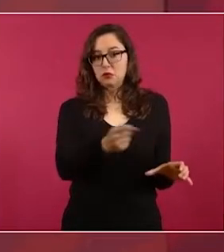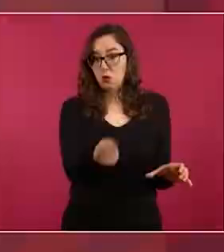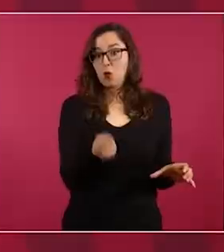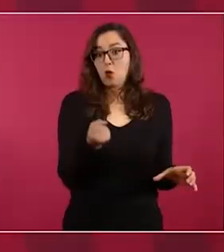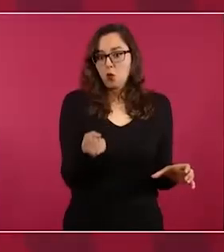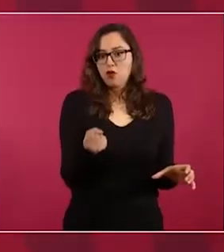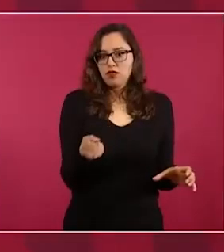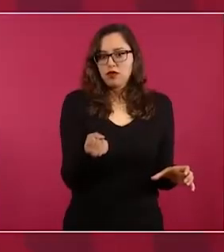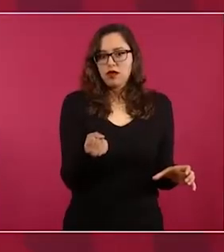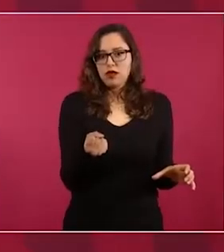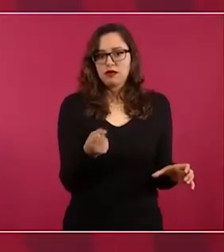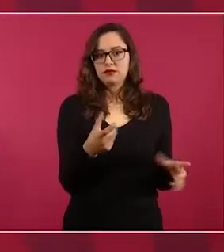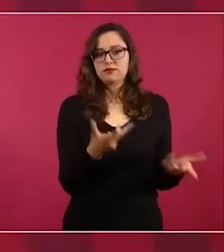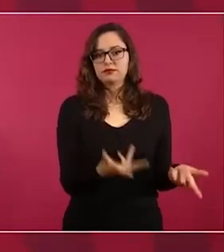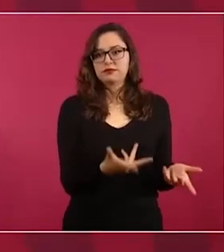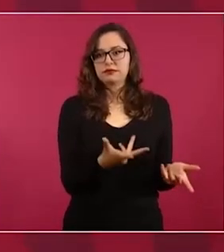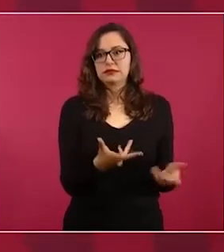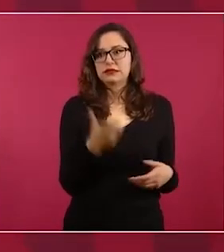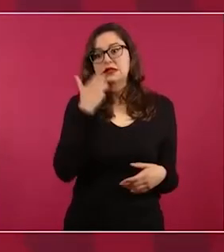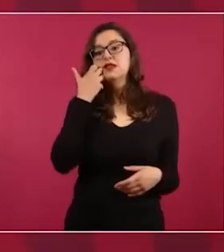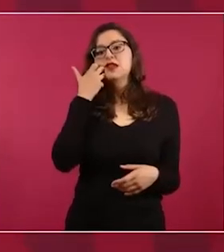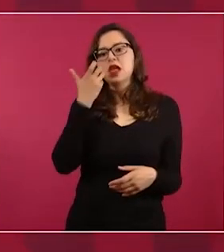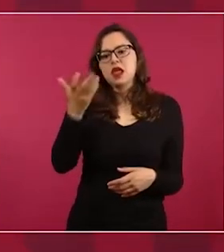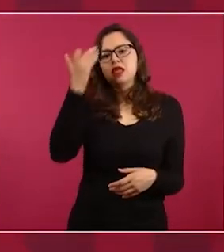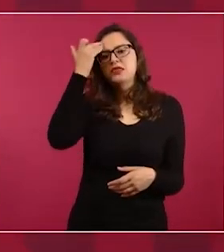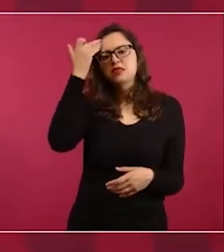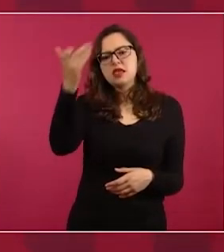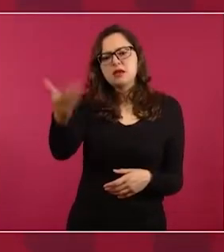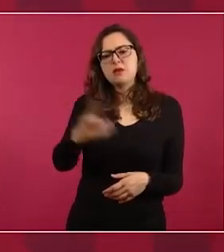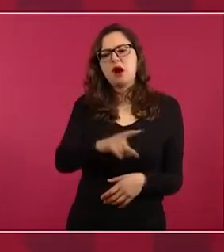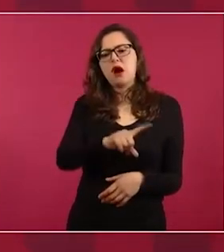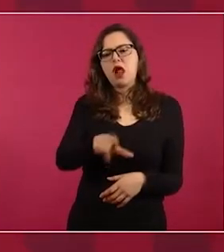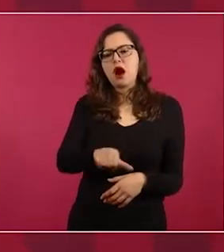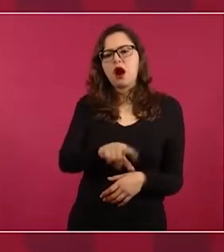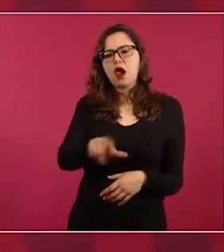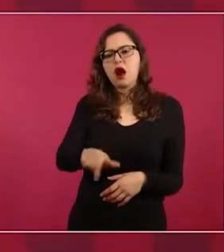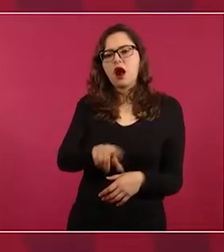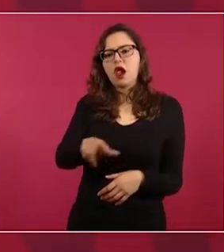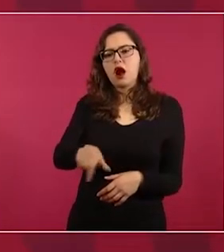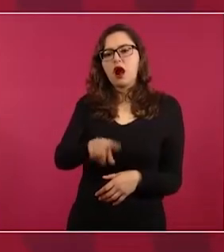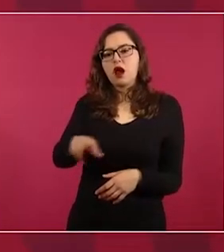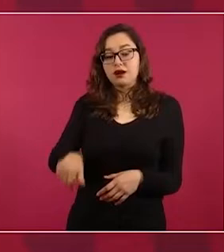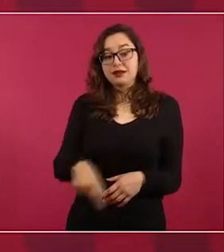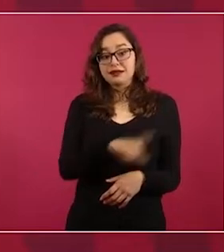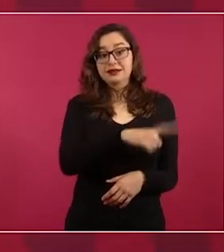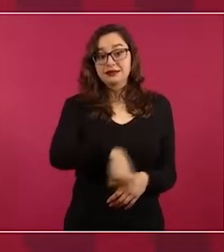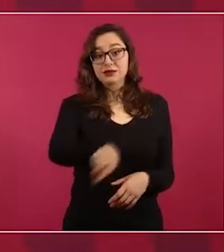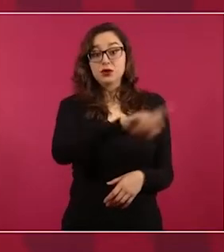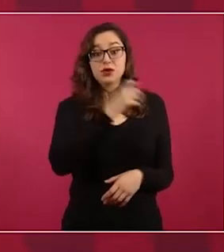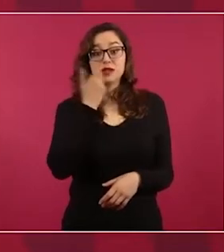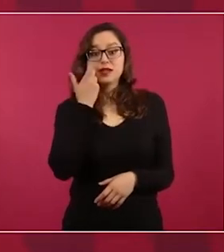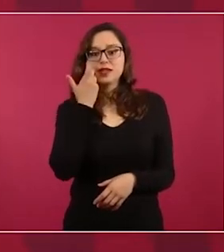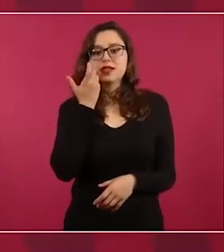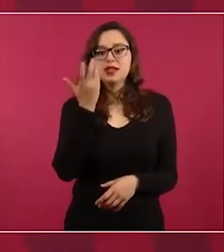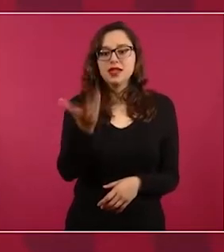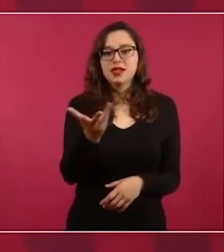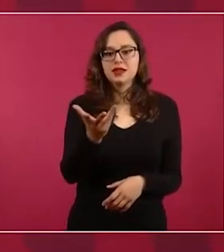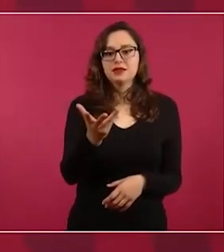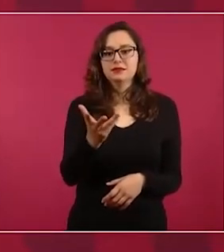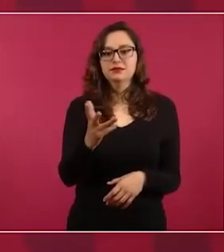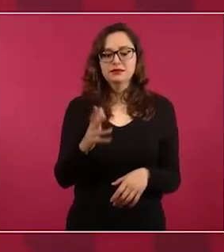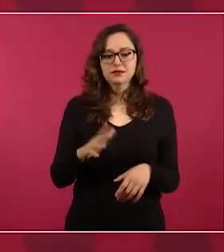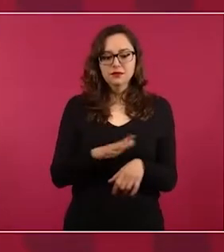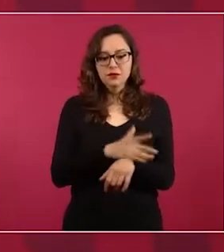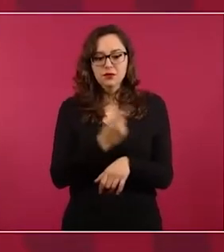que entre más tiempo pasa, más enredan y más posibilidades tienen